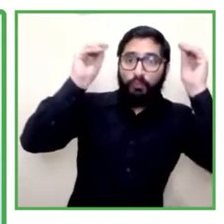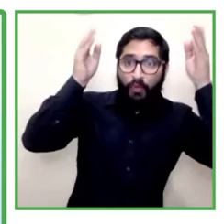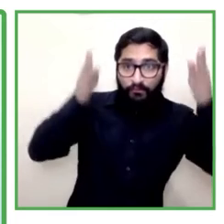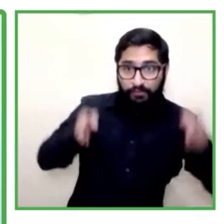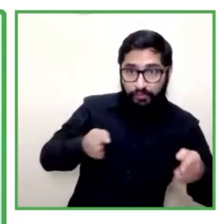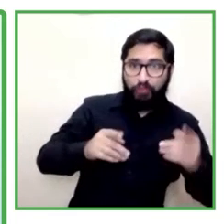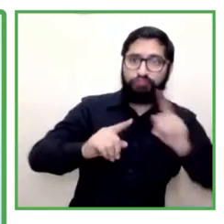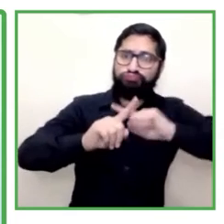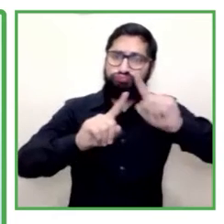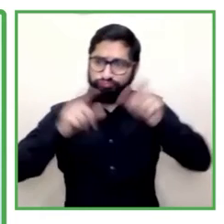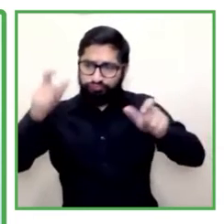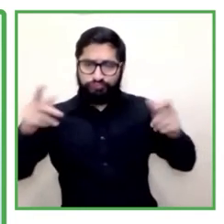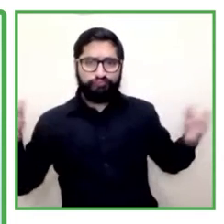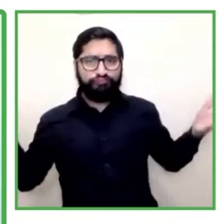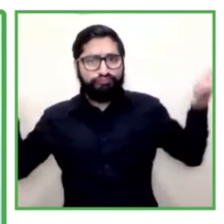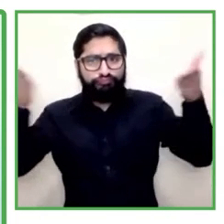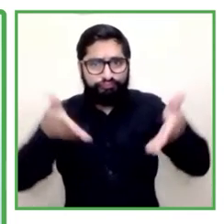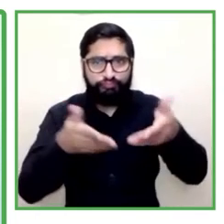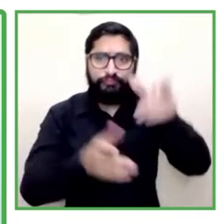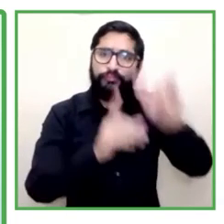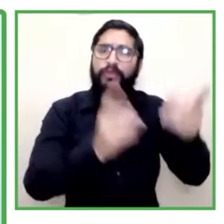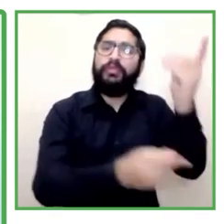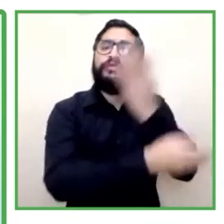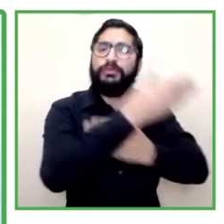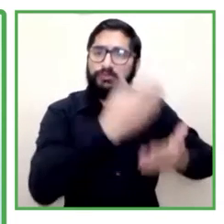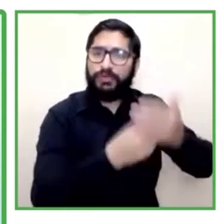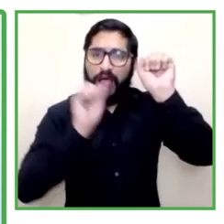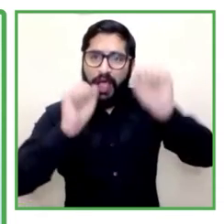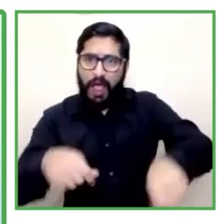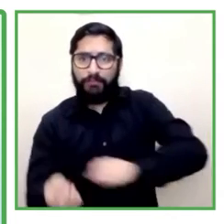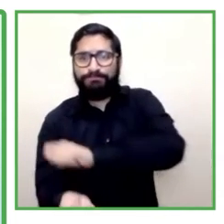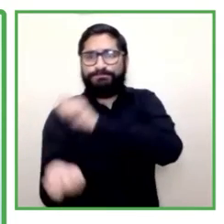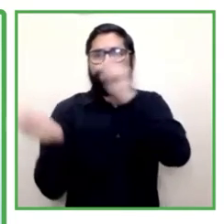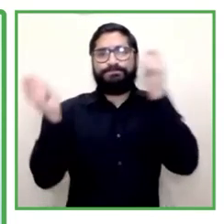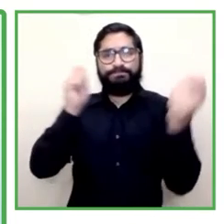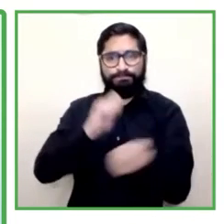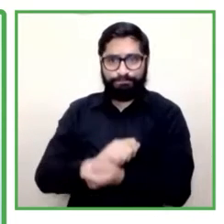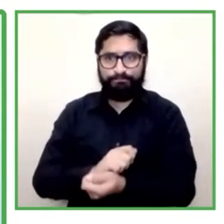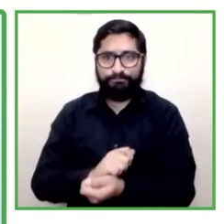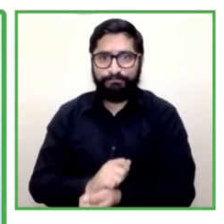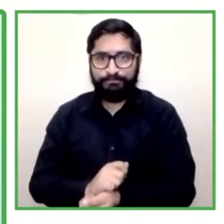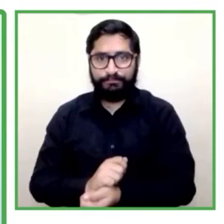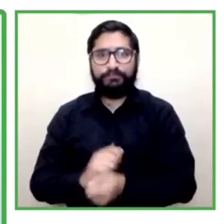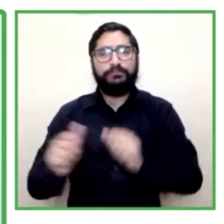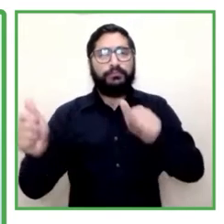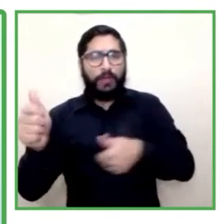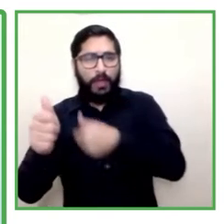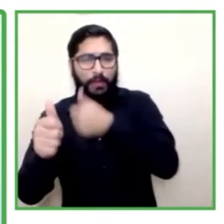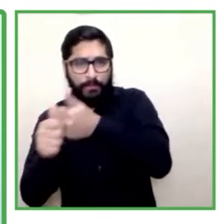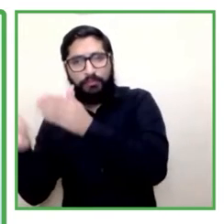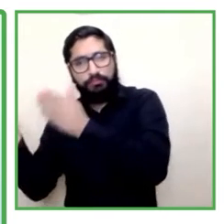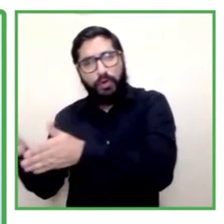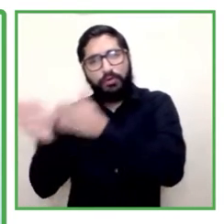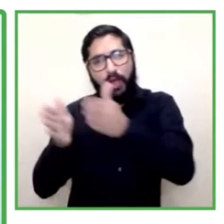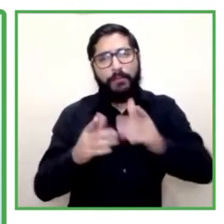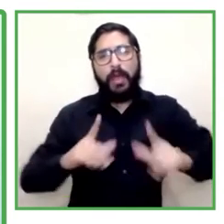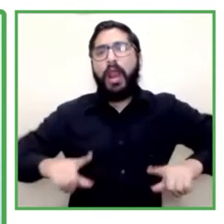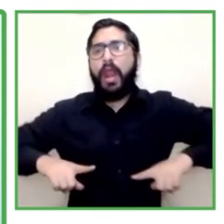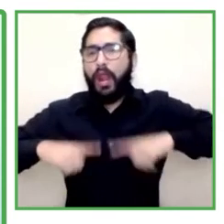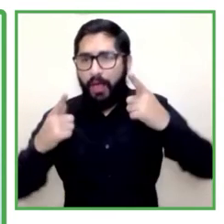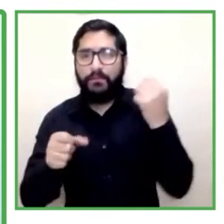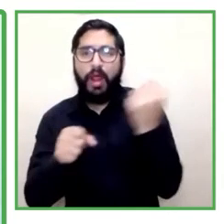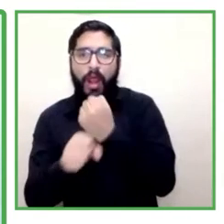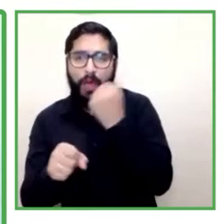y también hace un acompañamiento en la etapa laboral con elementos extraídos del modelo de empleo con apoyo. En ese sentido, junto con la